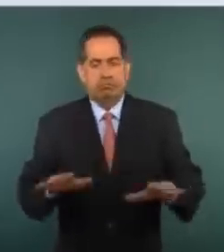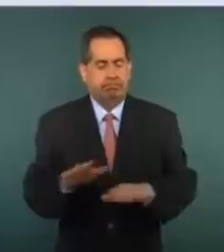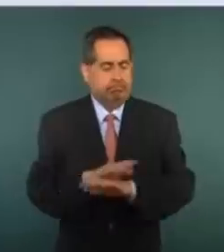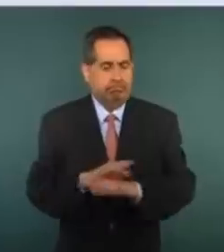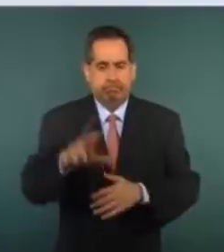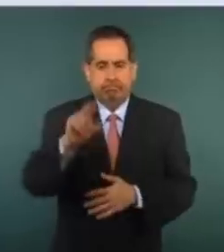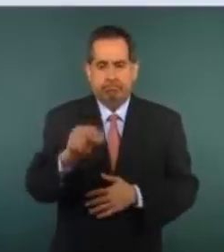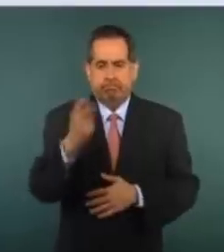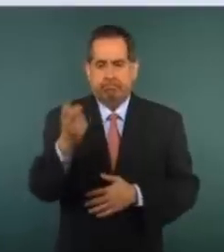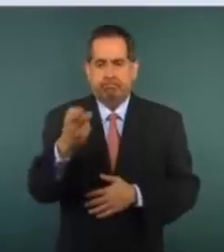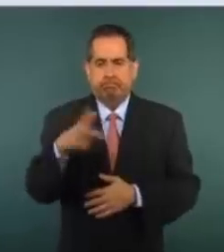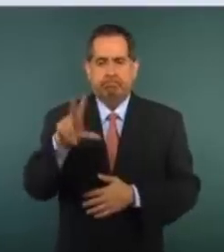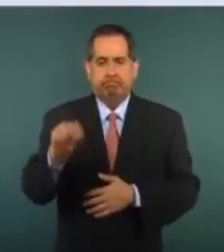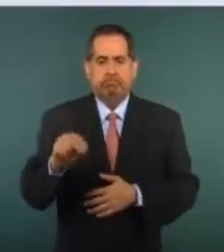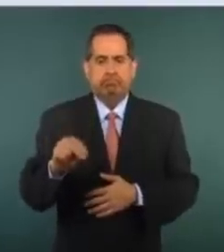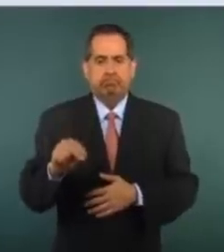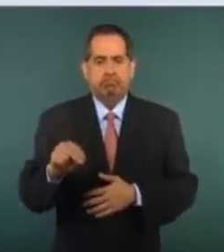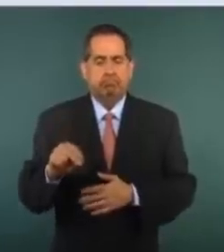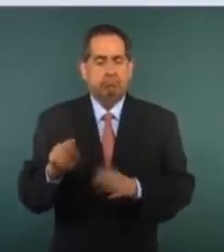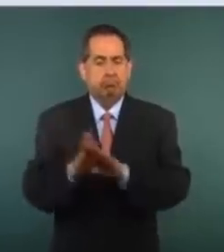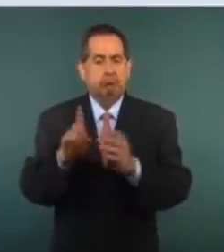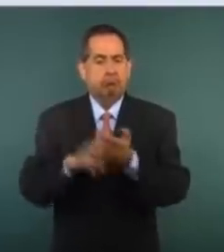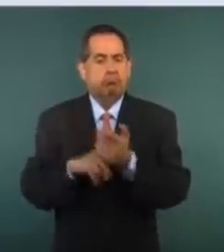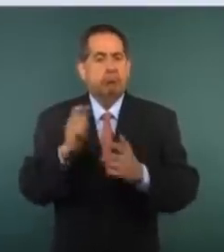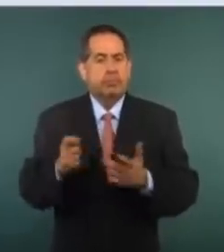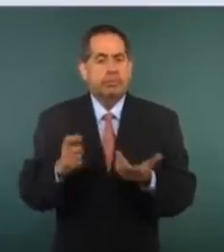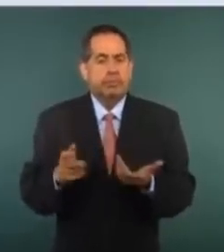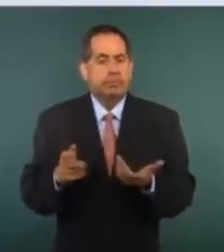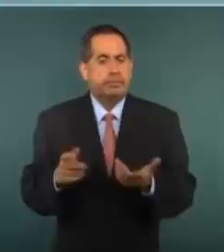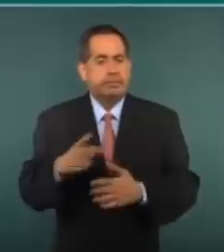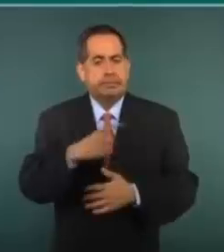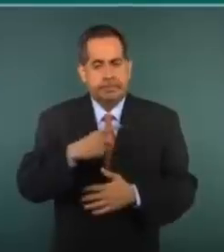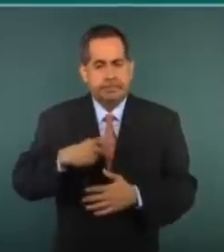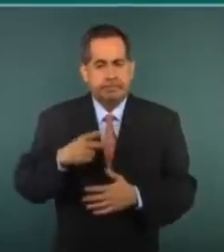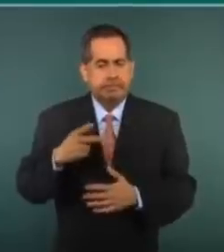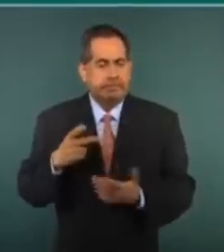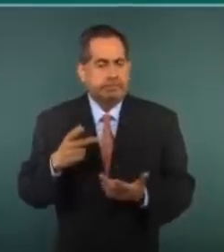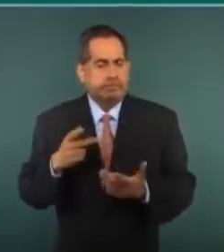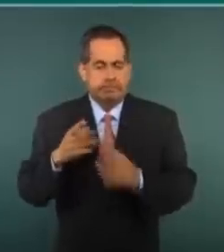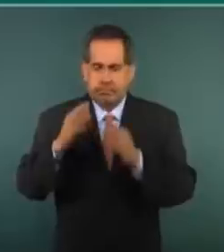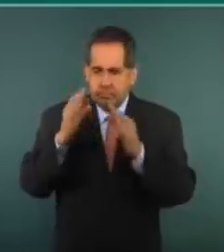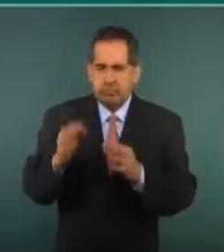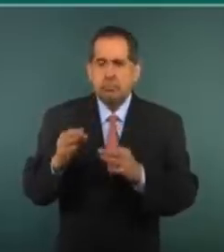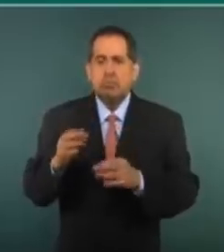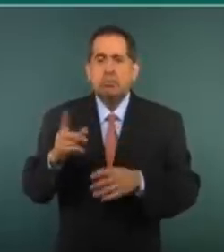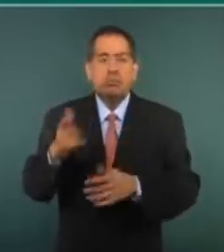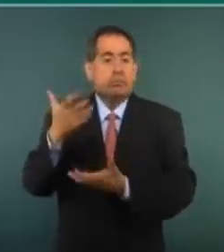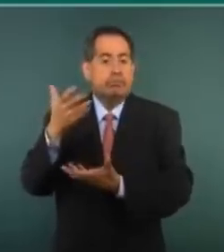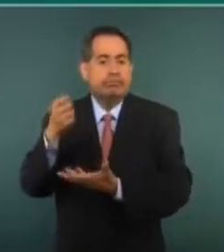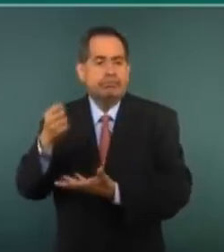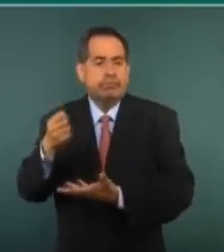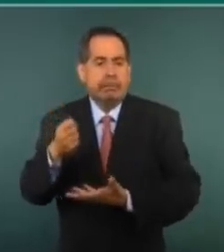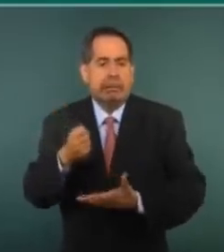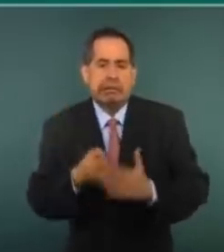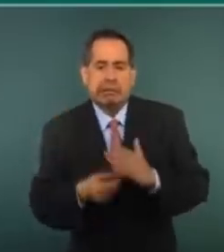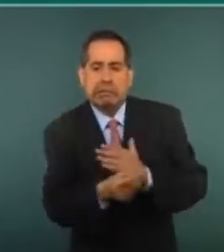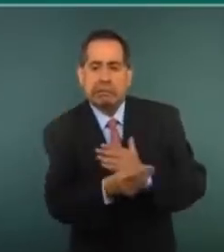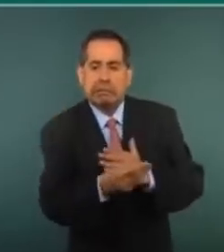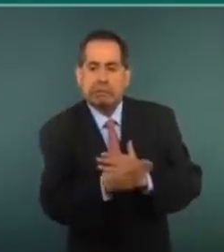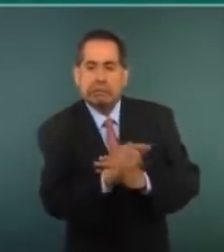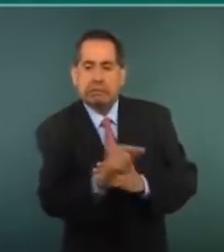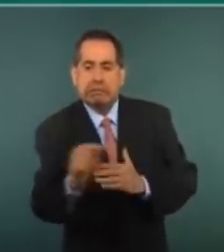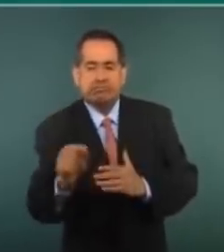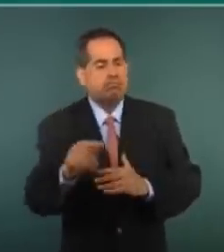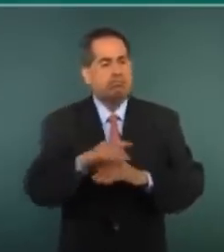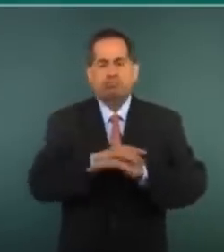alentar de que se utilicen los fondos del gobierno federal para ayudar a